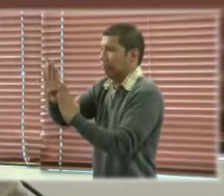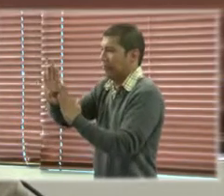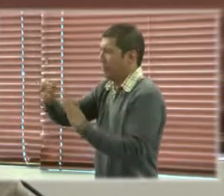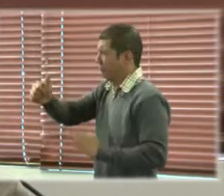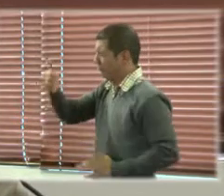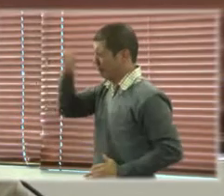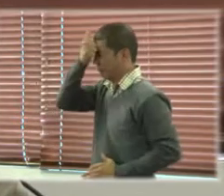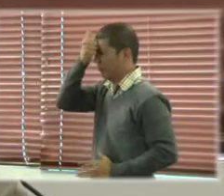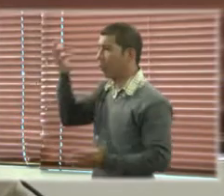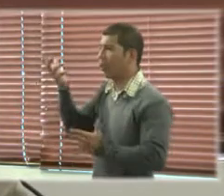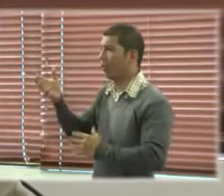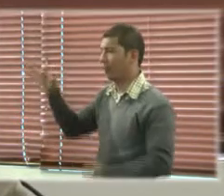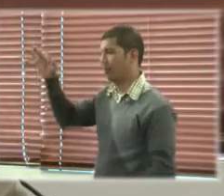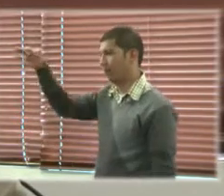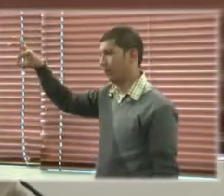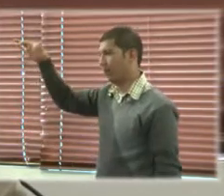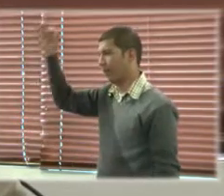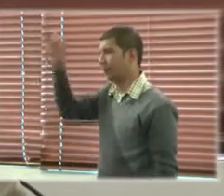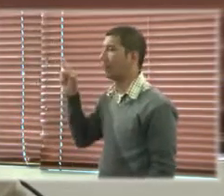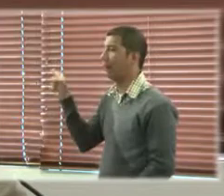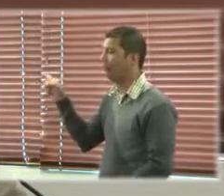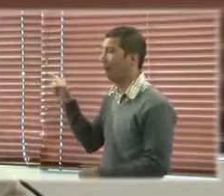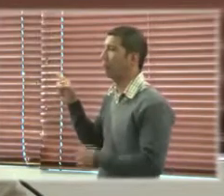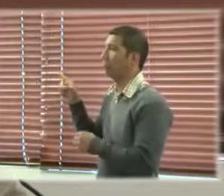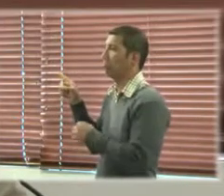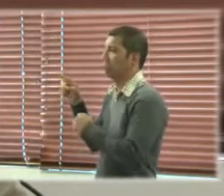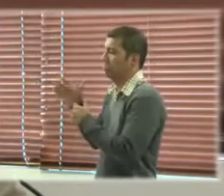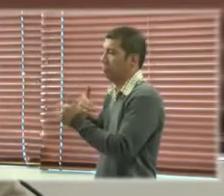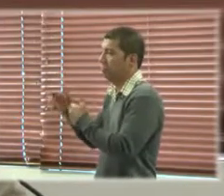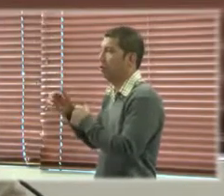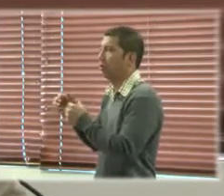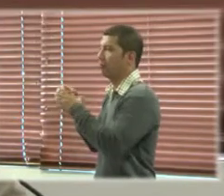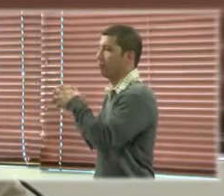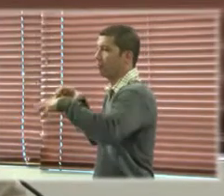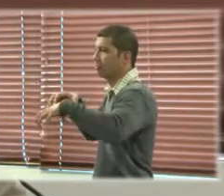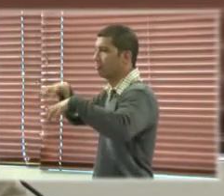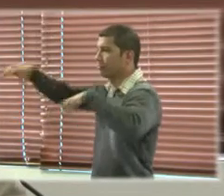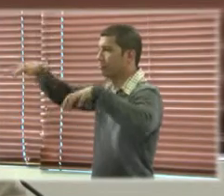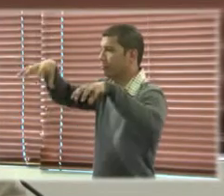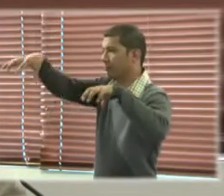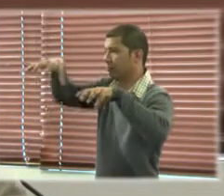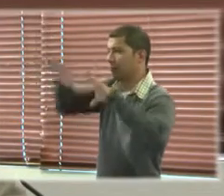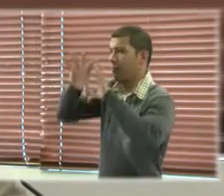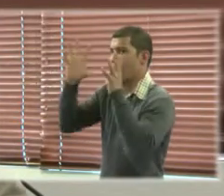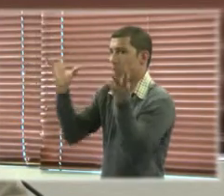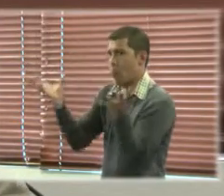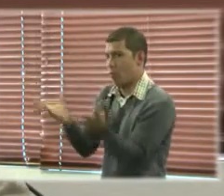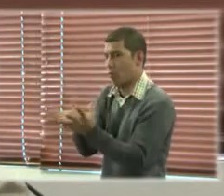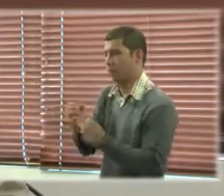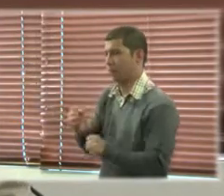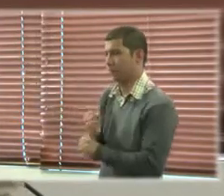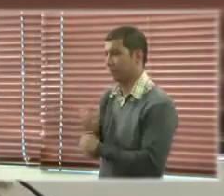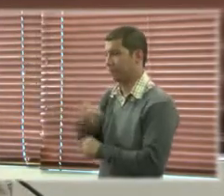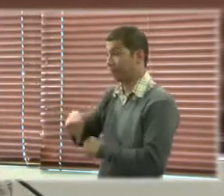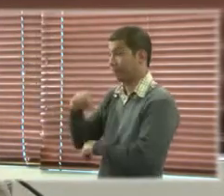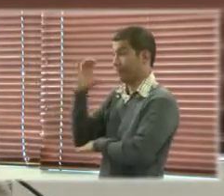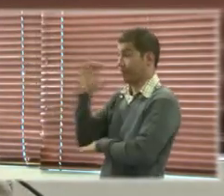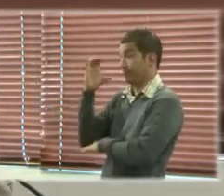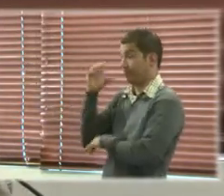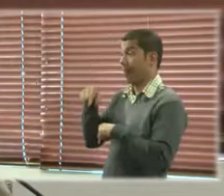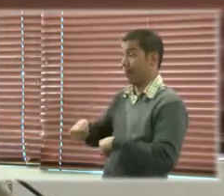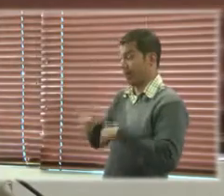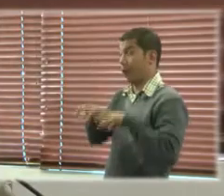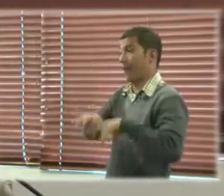que Handicap International pues trabaja alrededor del mundo en los países en desarrollo principalmente y aquí en Colombia incluso hay una